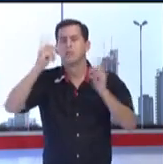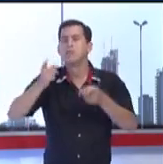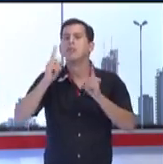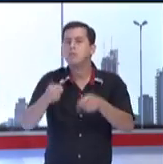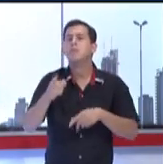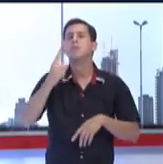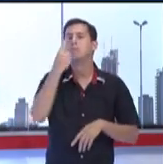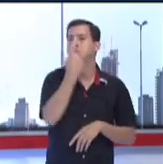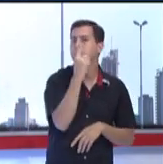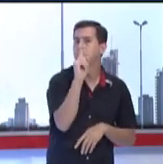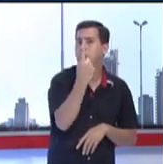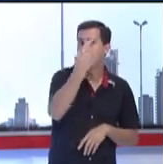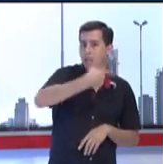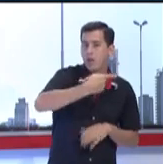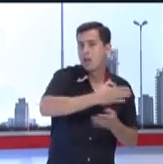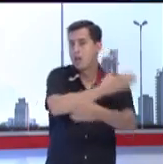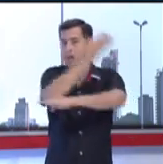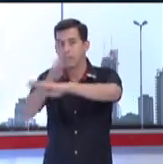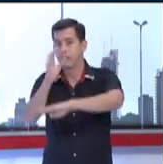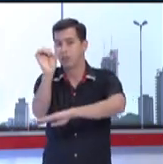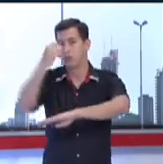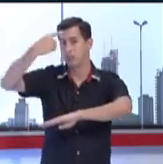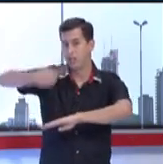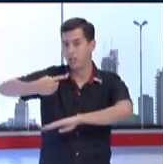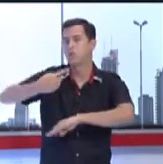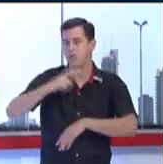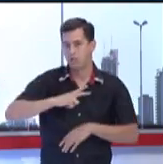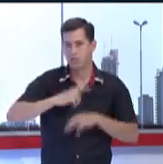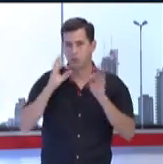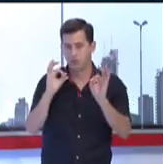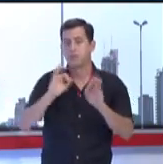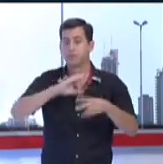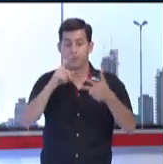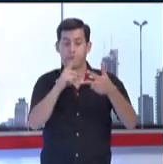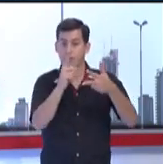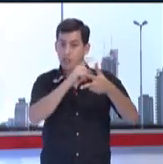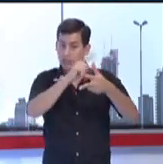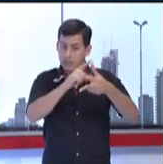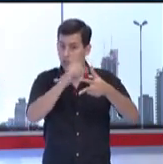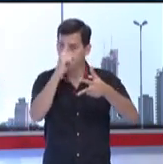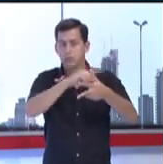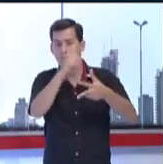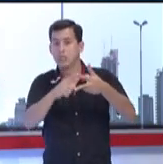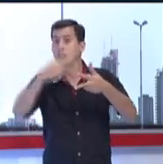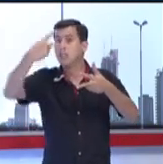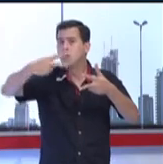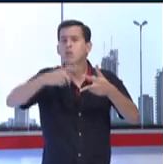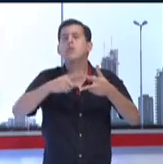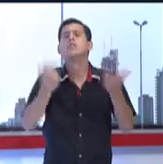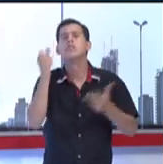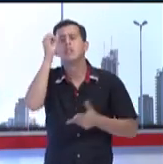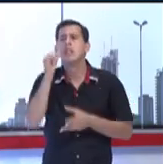decir, de primer a sexto grado. Y un segundo servicio, que es apoyo a la inclusión.